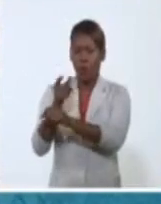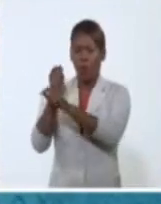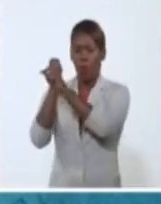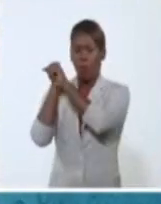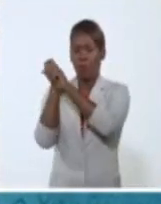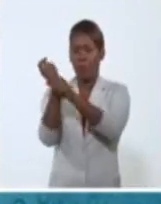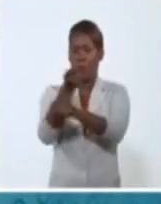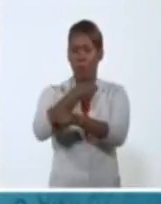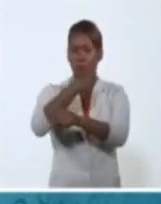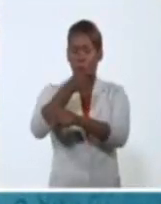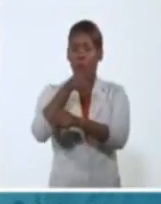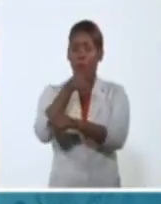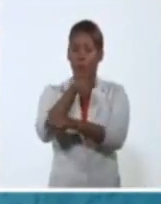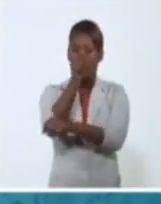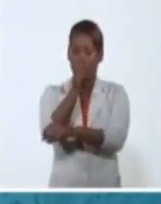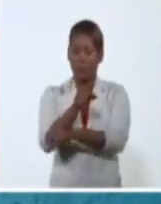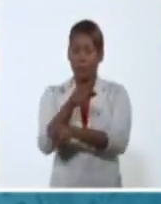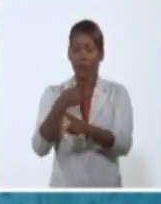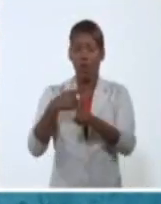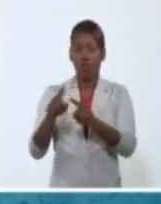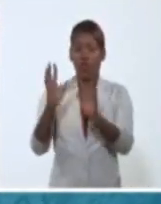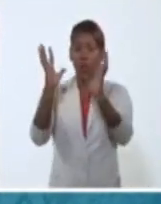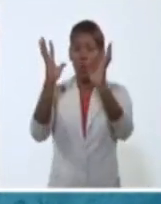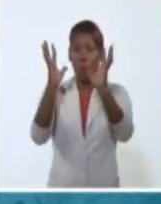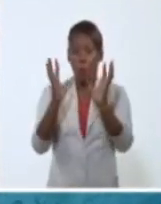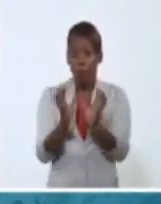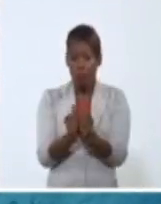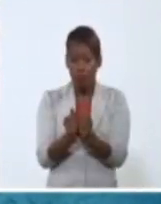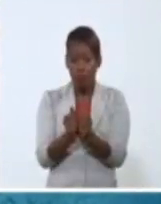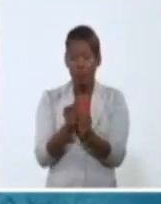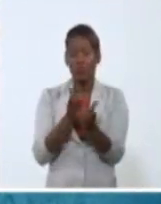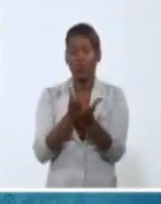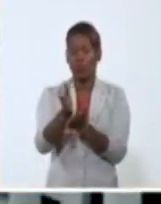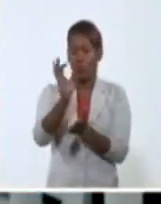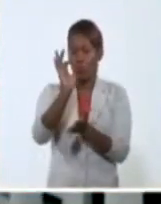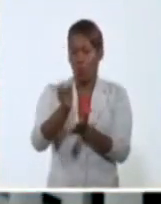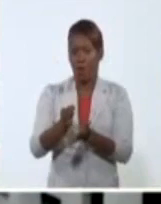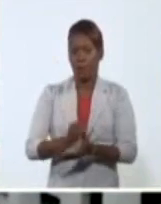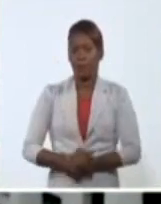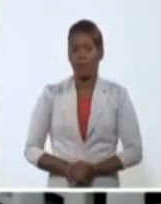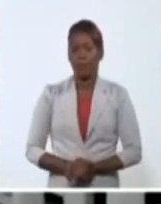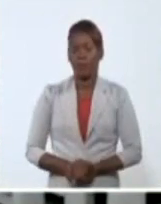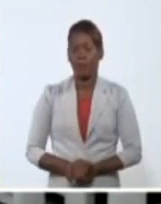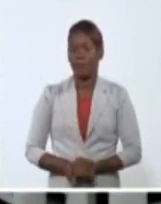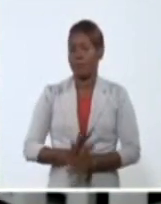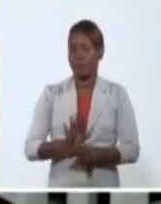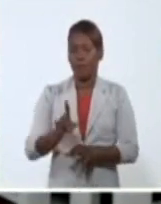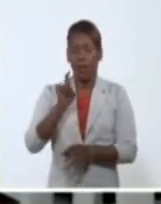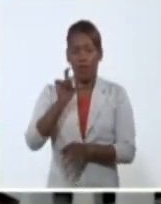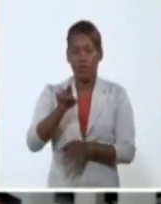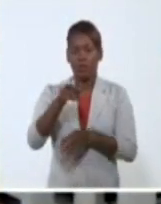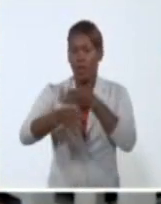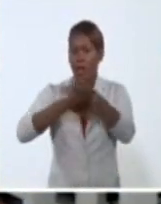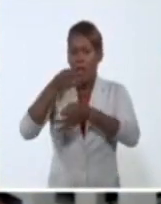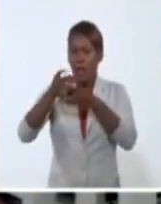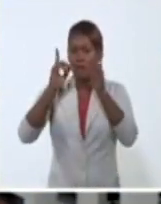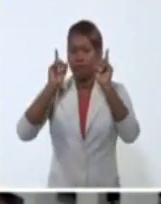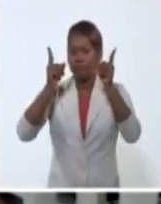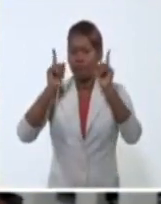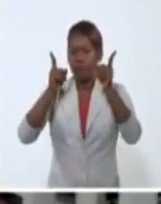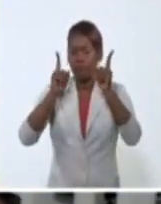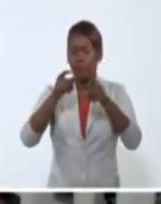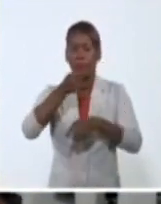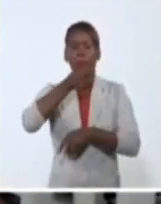el receptor Ariel Martínez mantiene vigente su contrato. Por último, se dio a conocer en una reunión con la